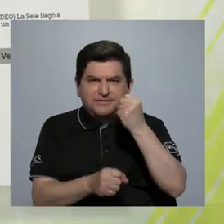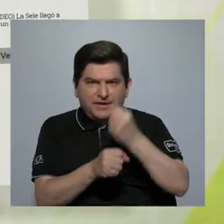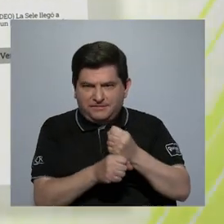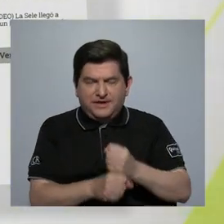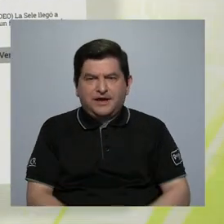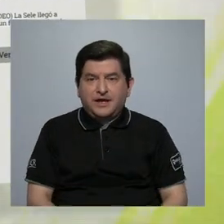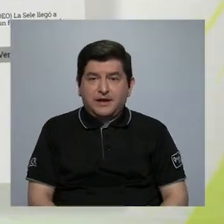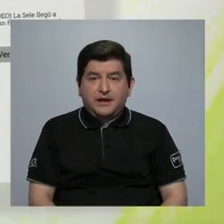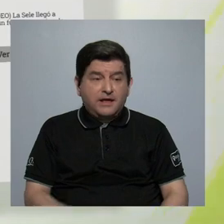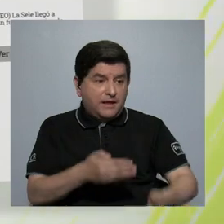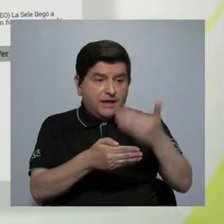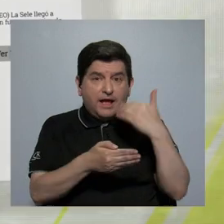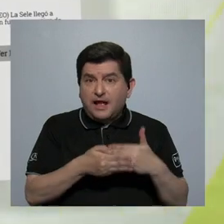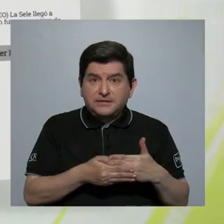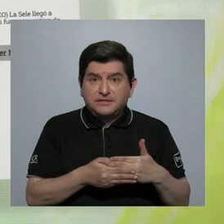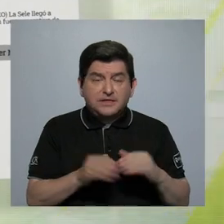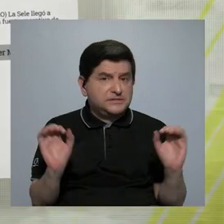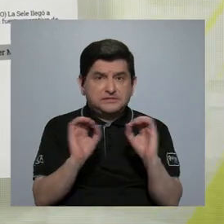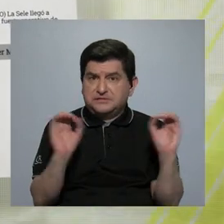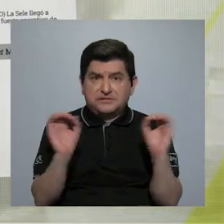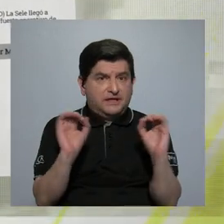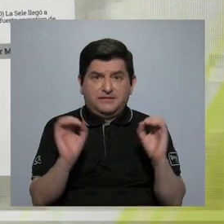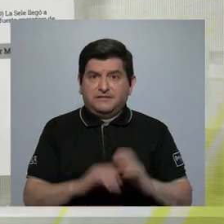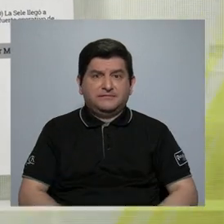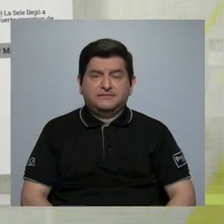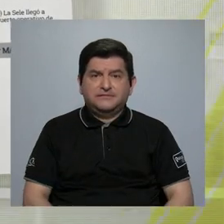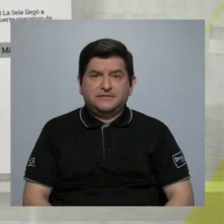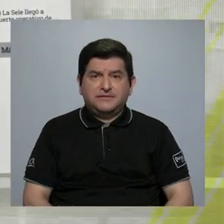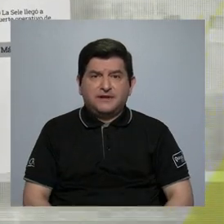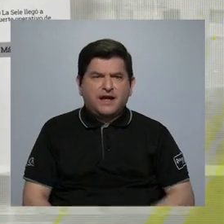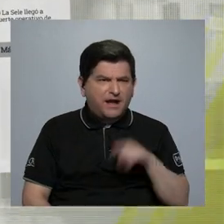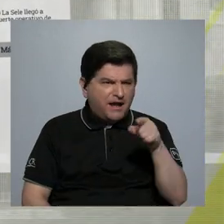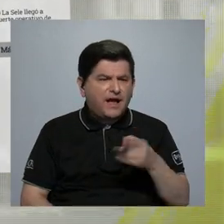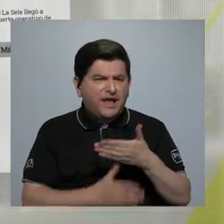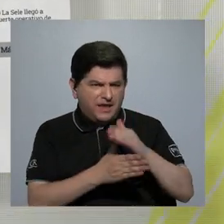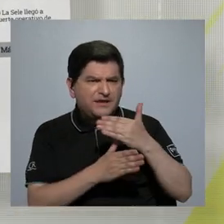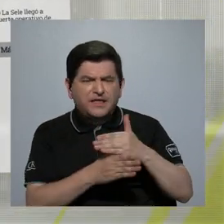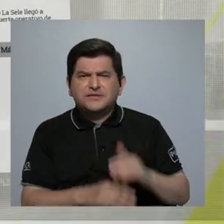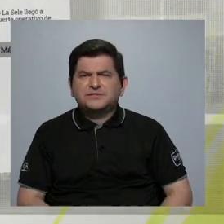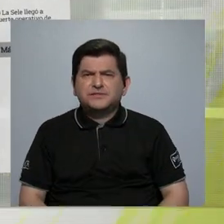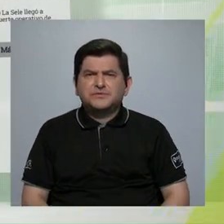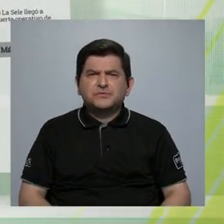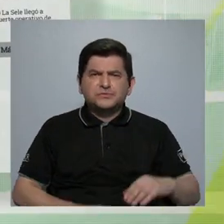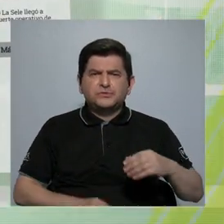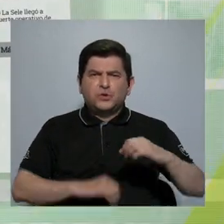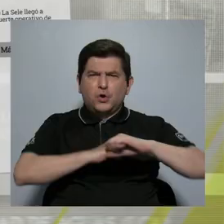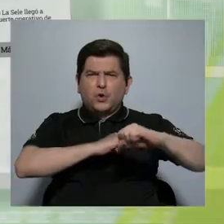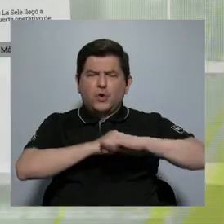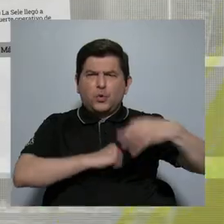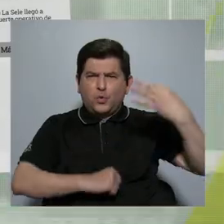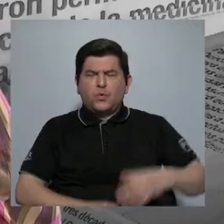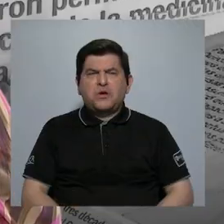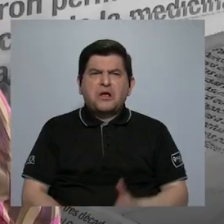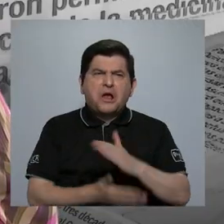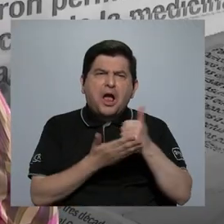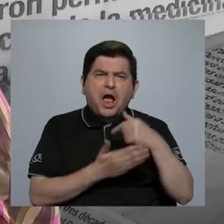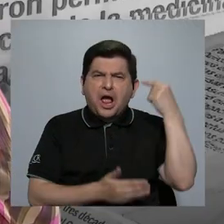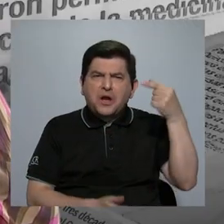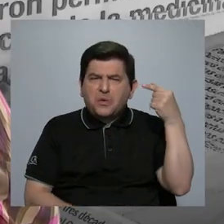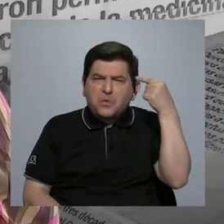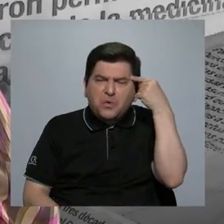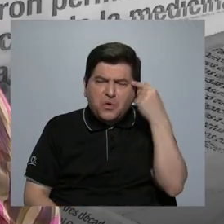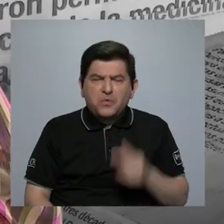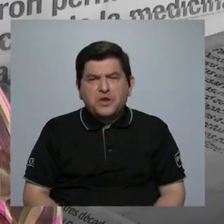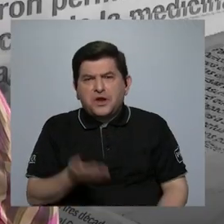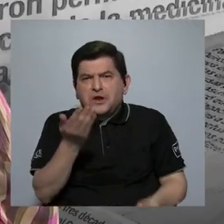de trabajar. O no se había trabajado antes la asignación. Habían algunas referencias en torno a algunos